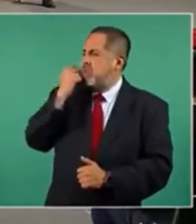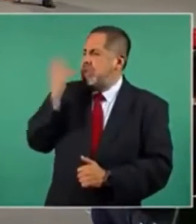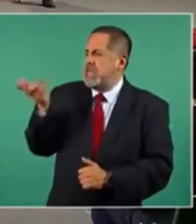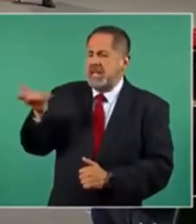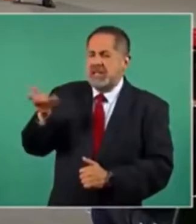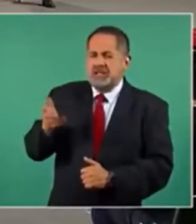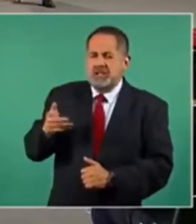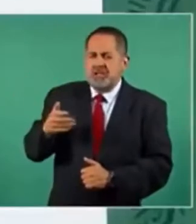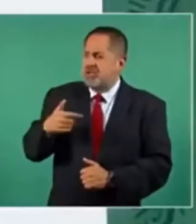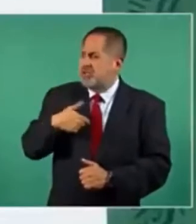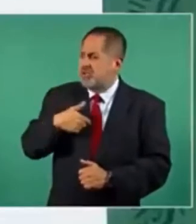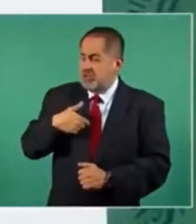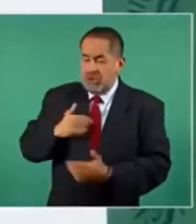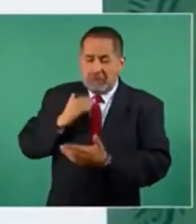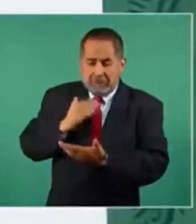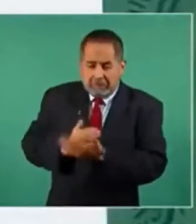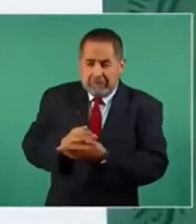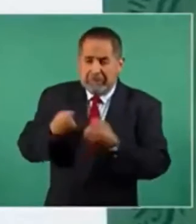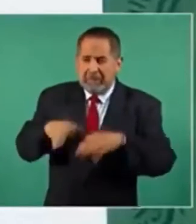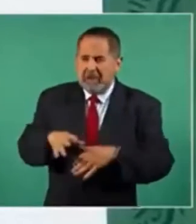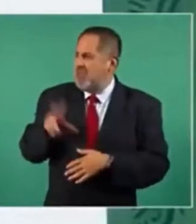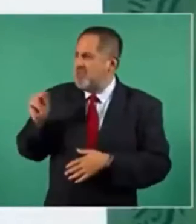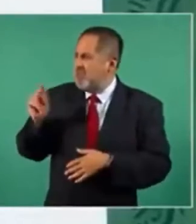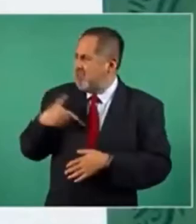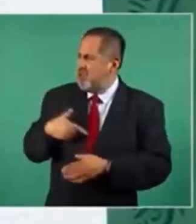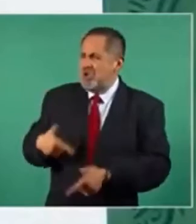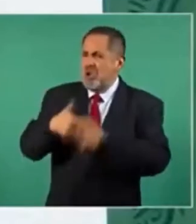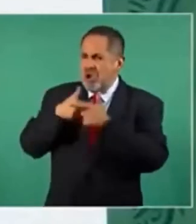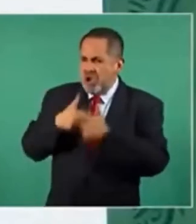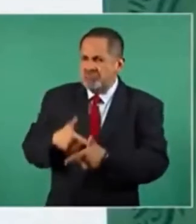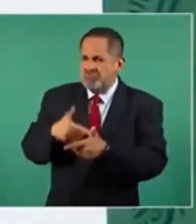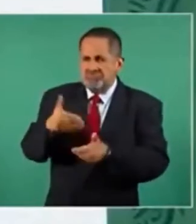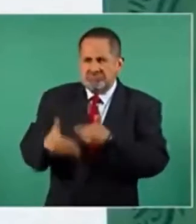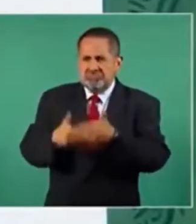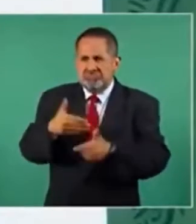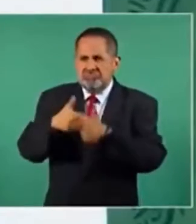No me voy a detener. Pues está bien que no se detenga.